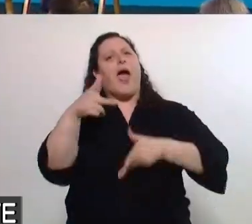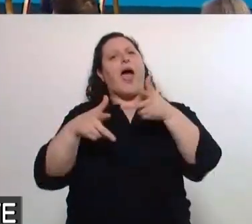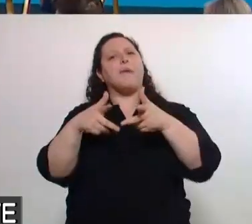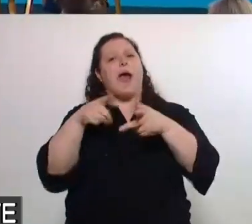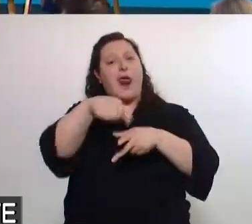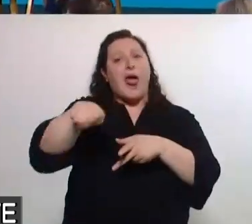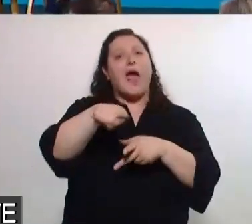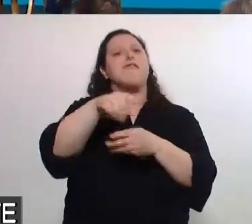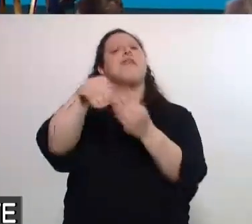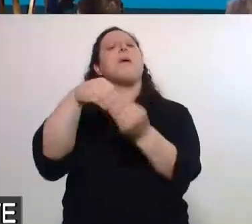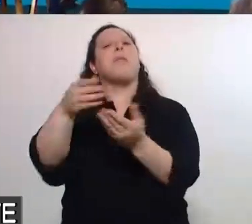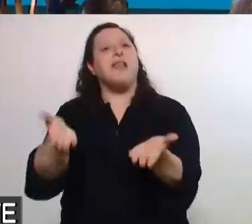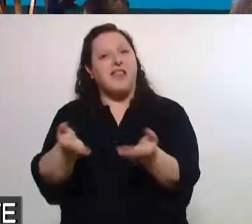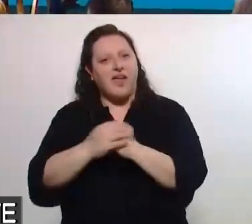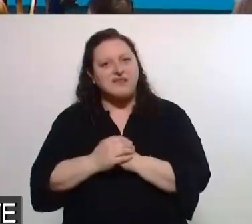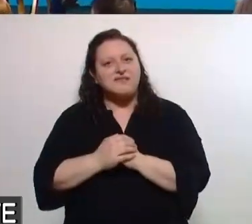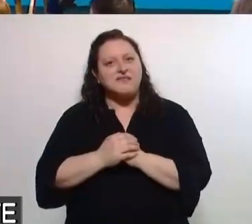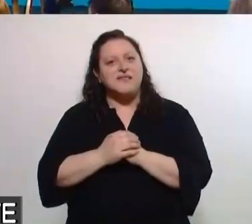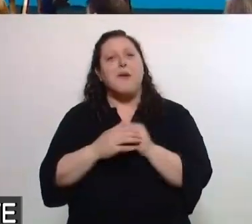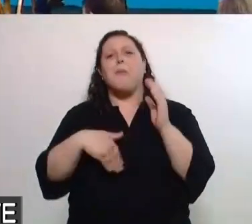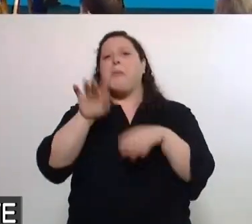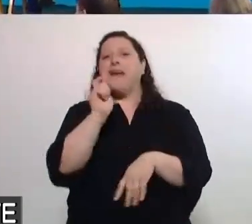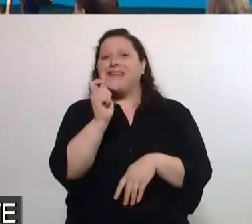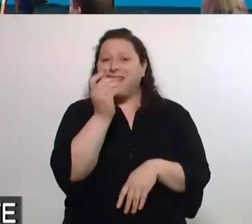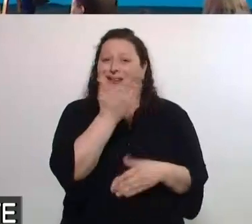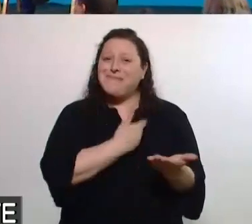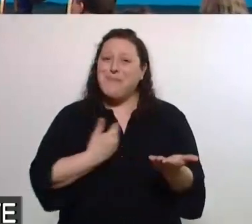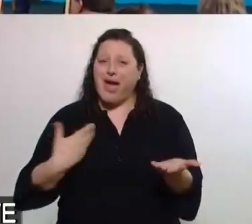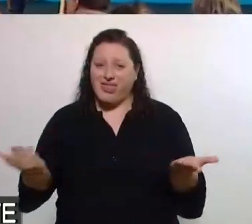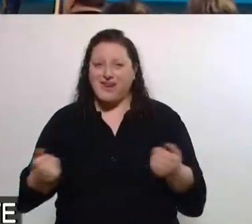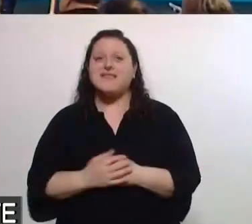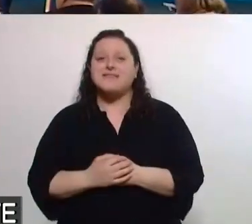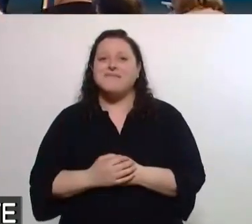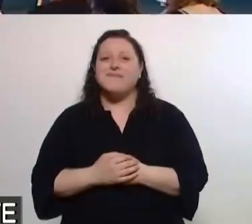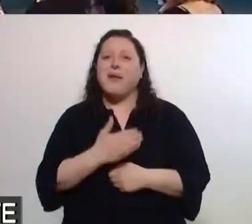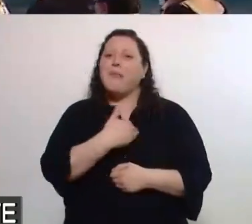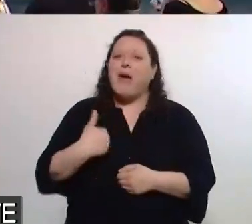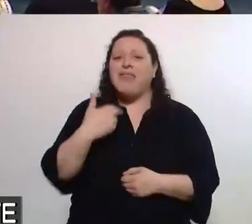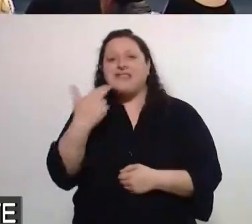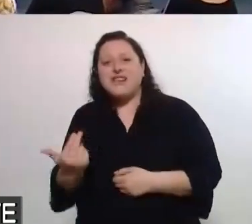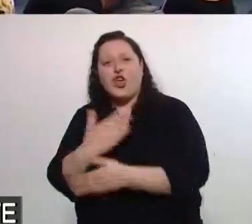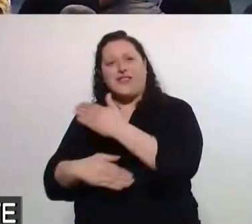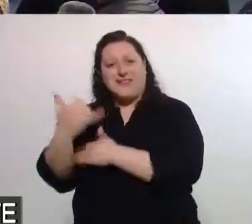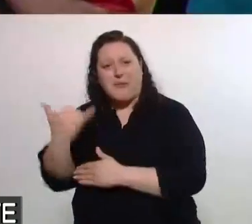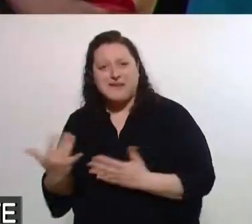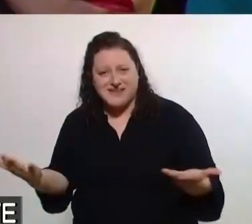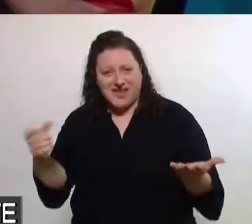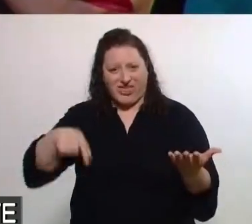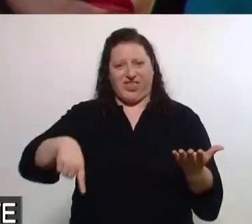familias y sobre todo a las mamás de las personas con discapacidad y